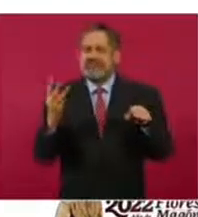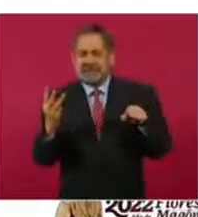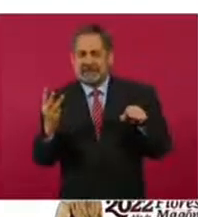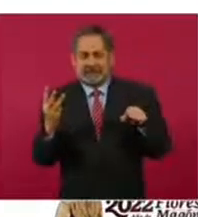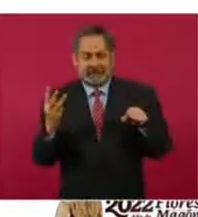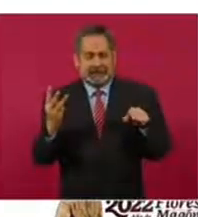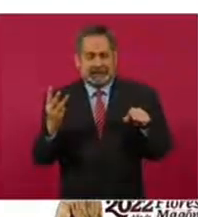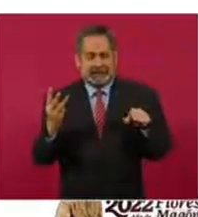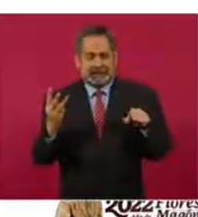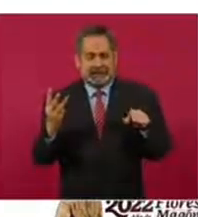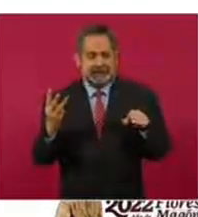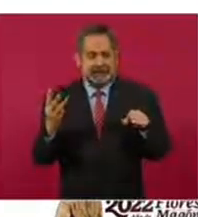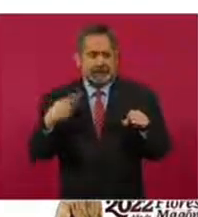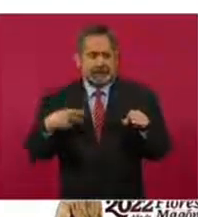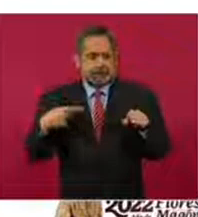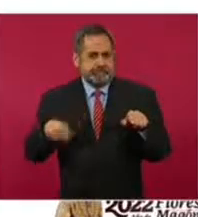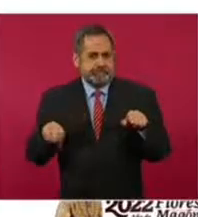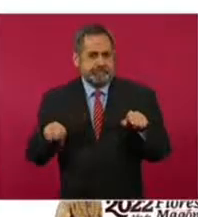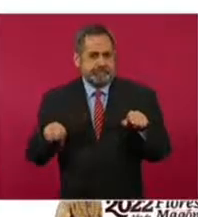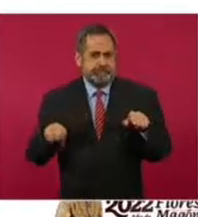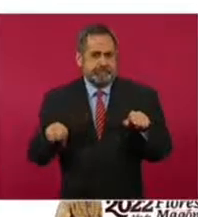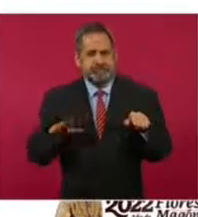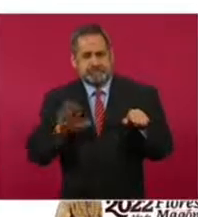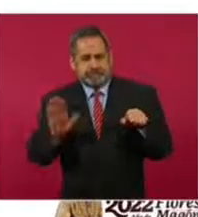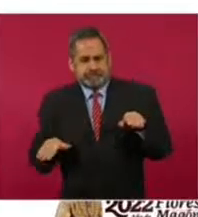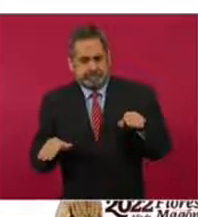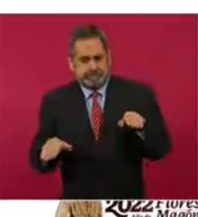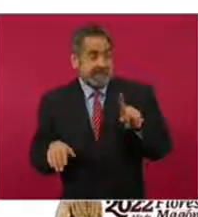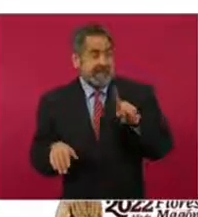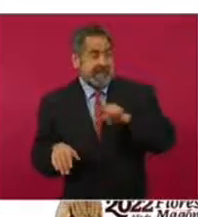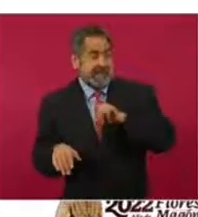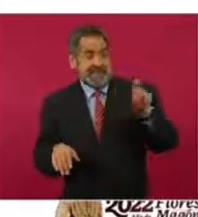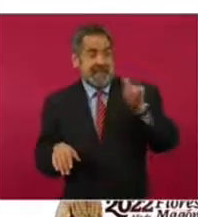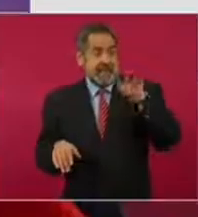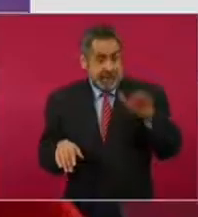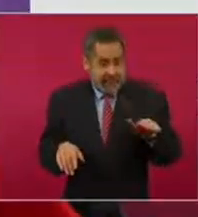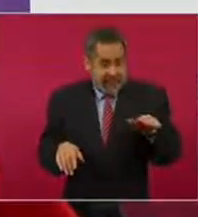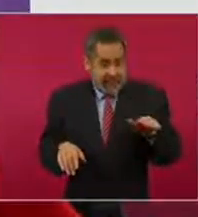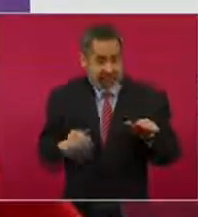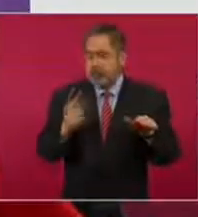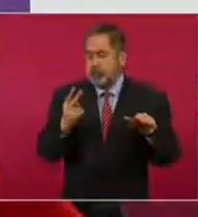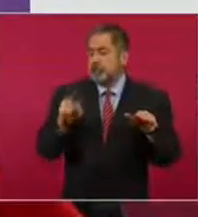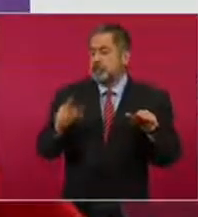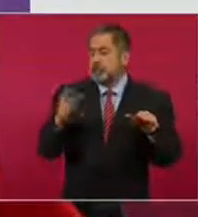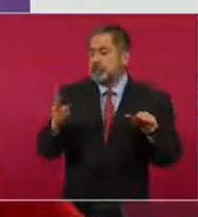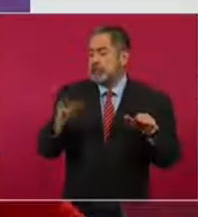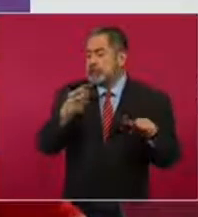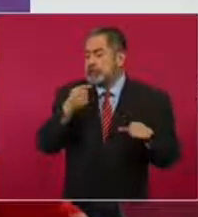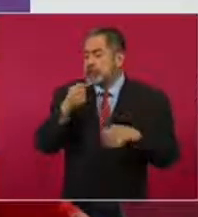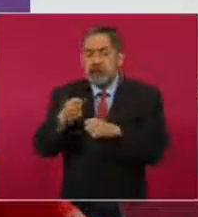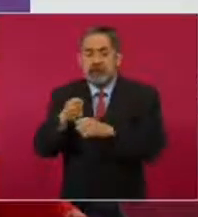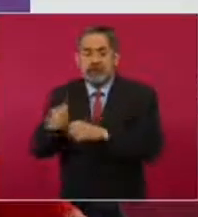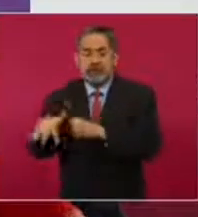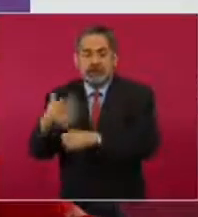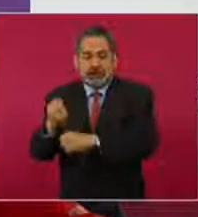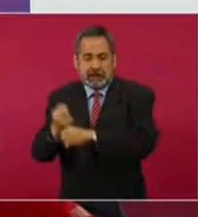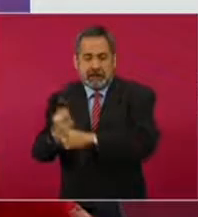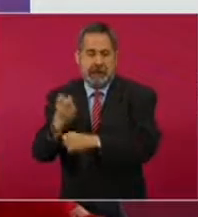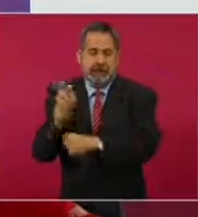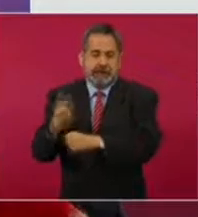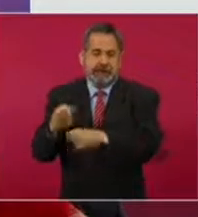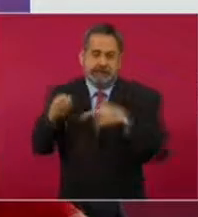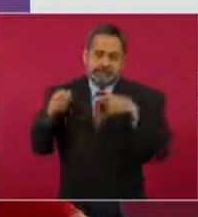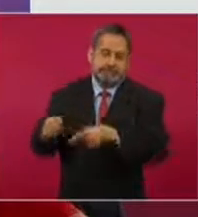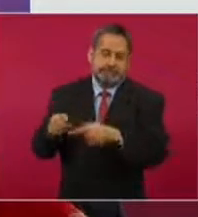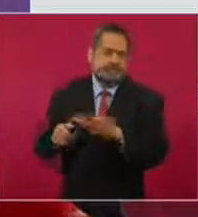por cada 100 mil niñas y niños de esas edades. Destacamos, y esto es lo último que voy a mostrar,